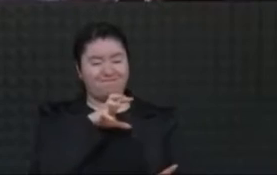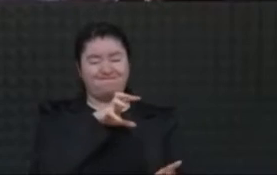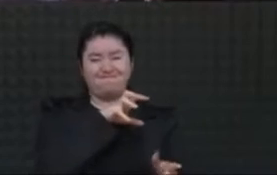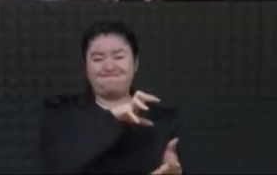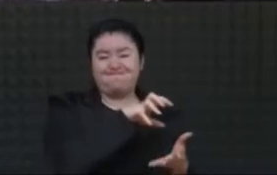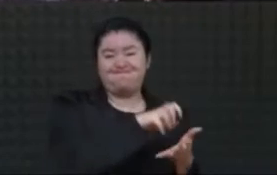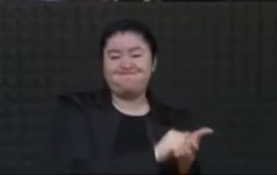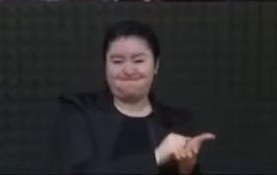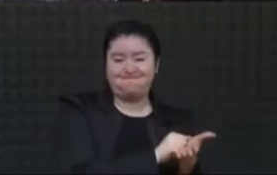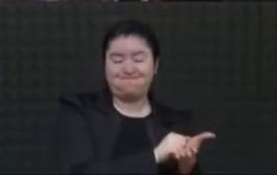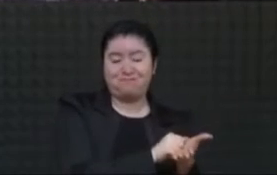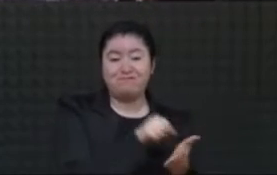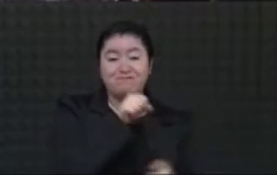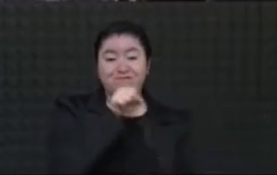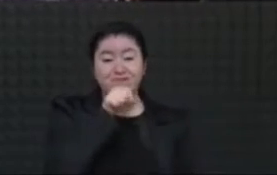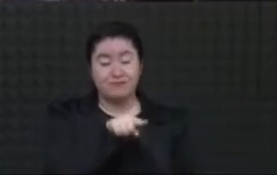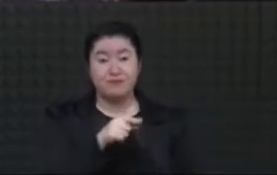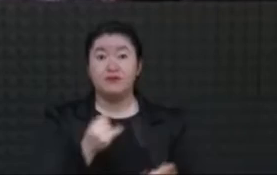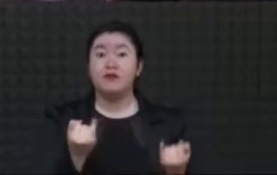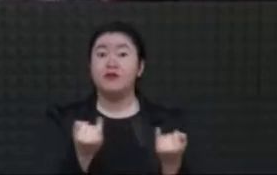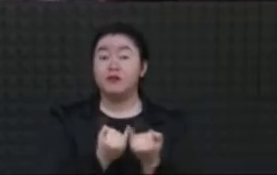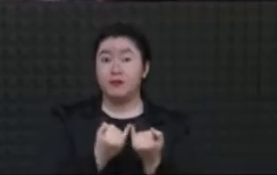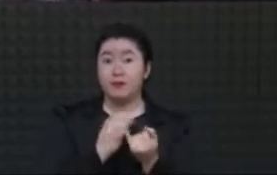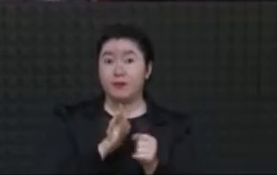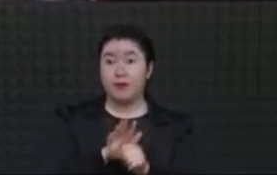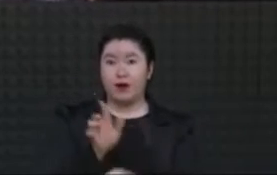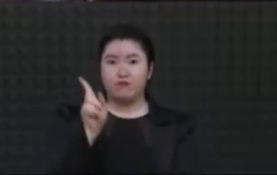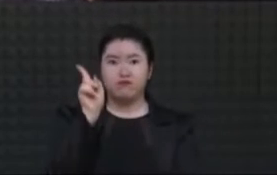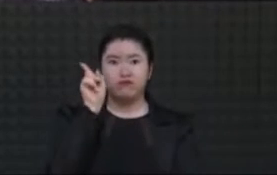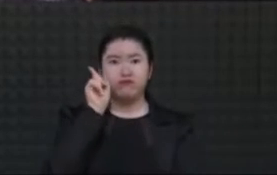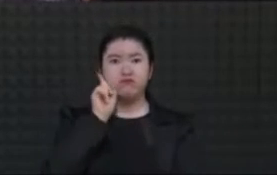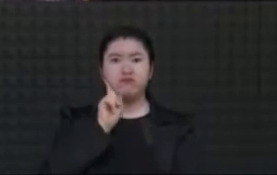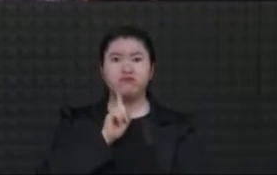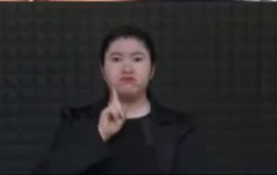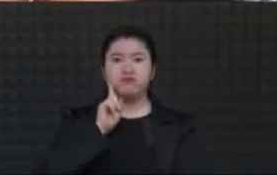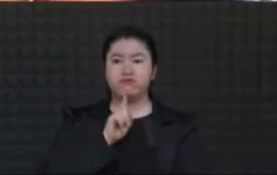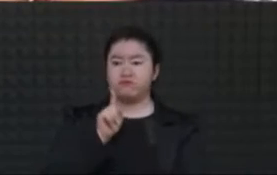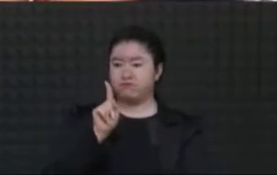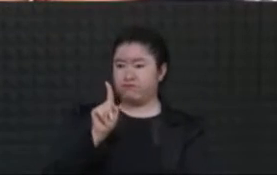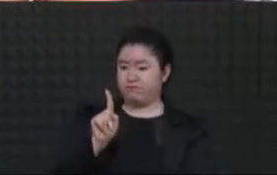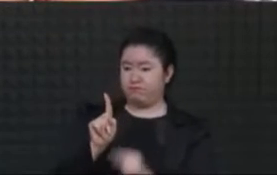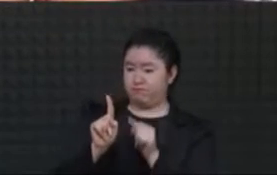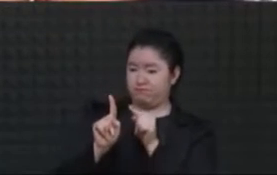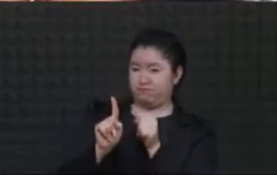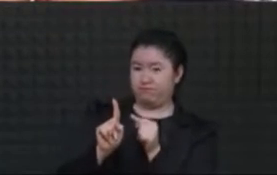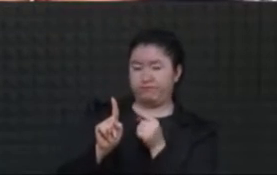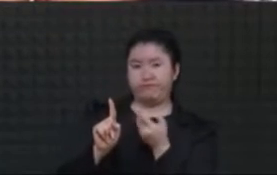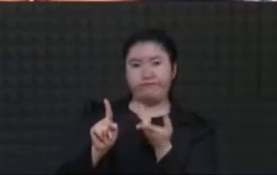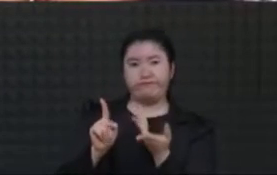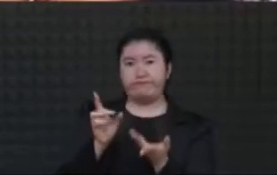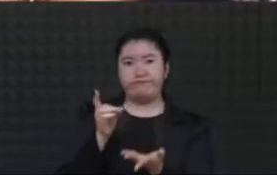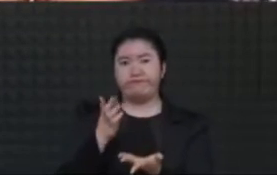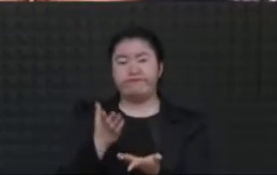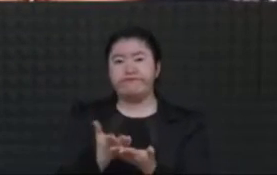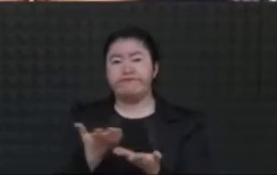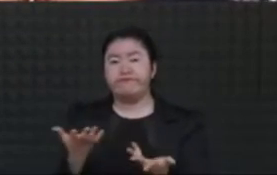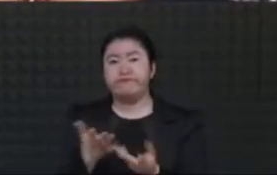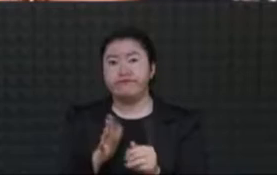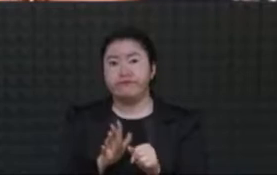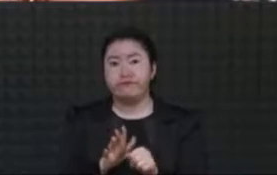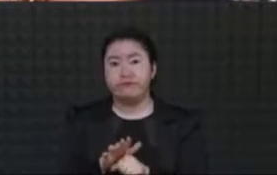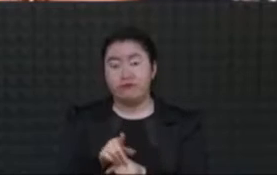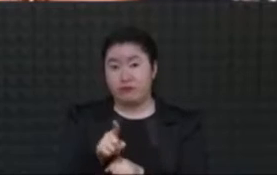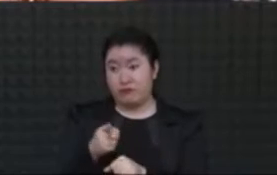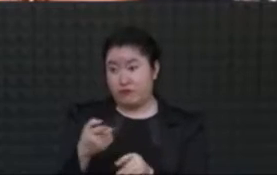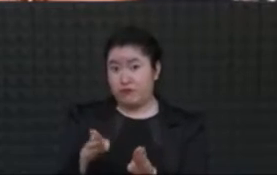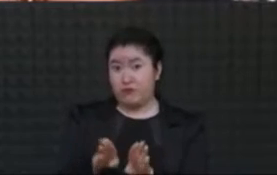El estigma que se ha cargado a una mujer que solamente sobrevivió en circunstancias que no